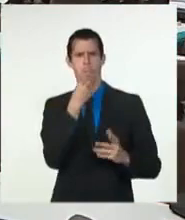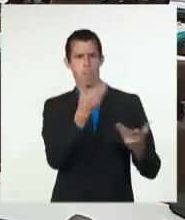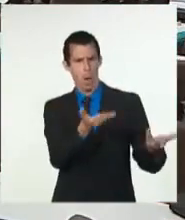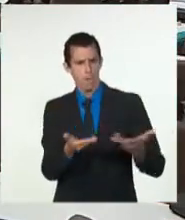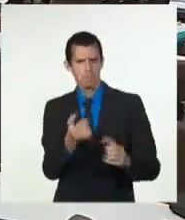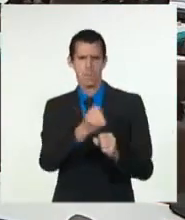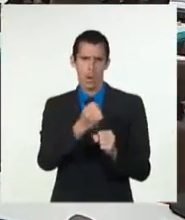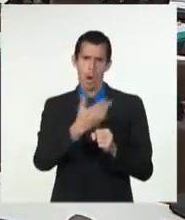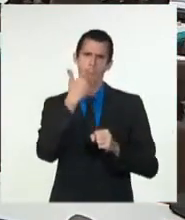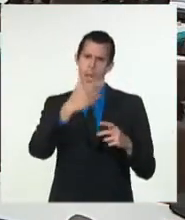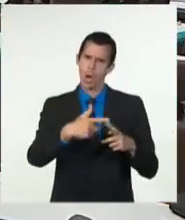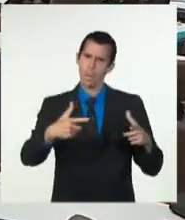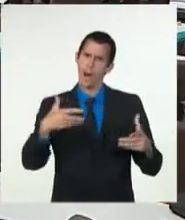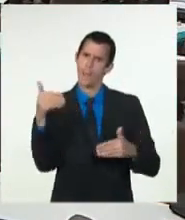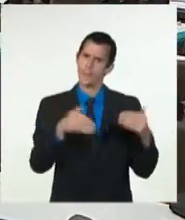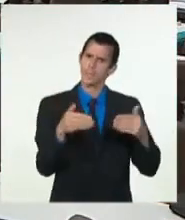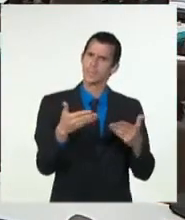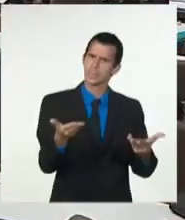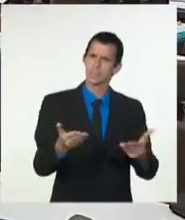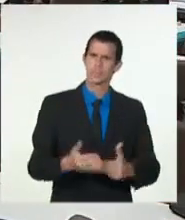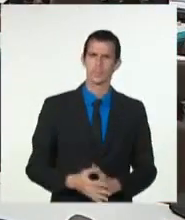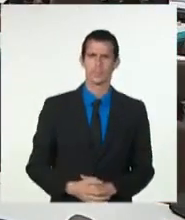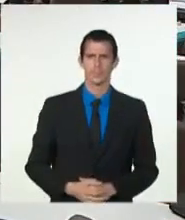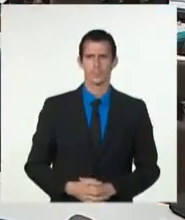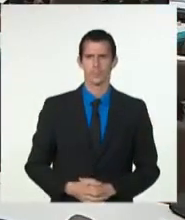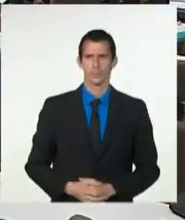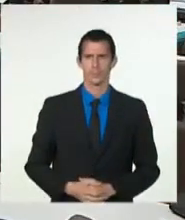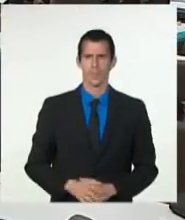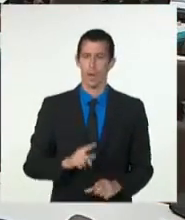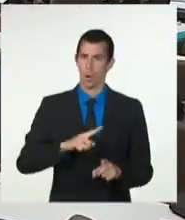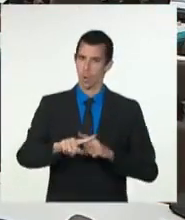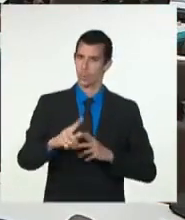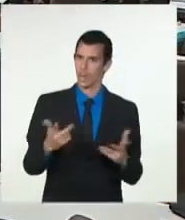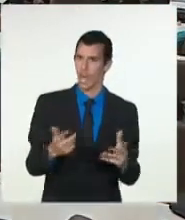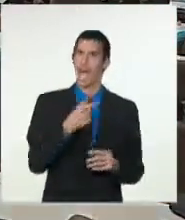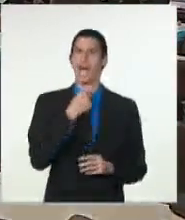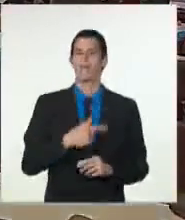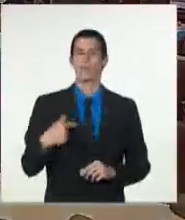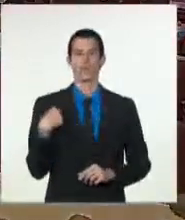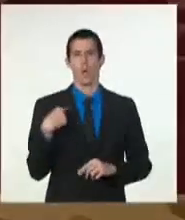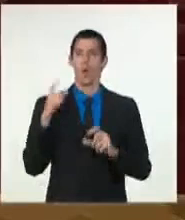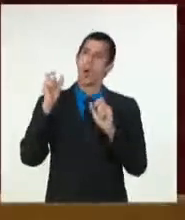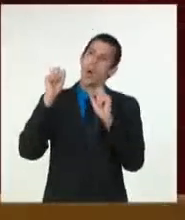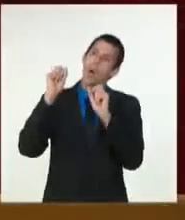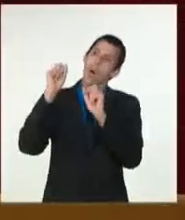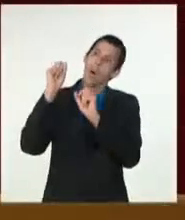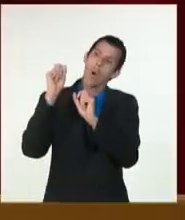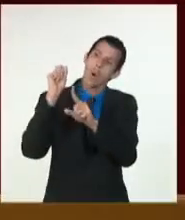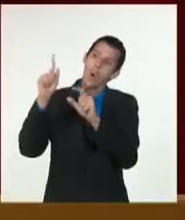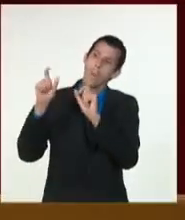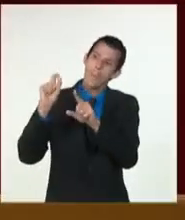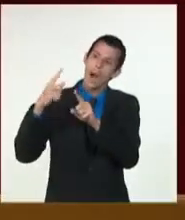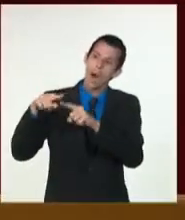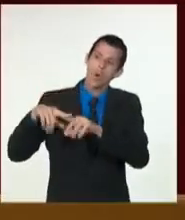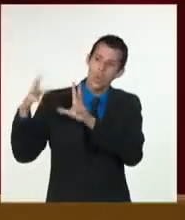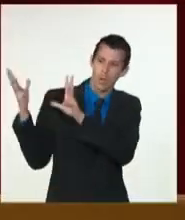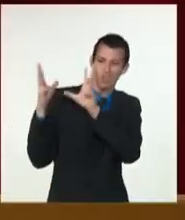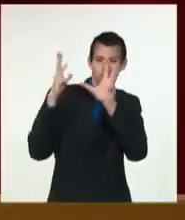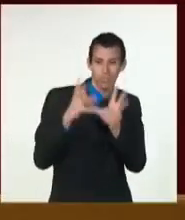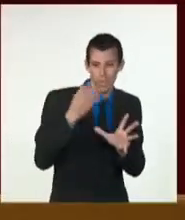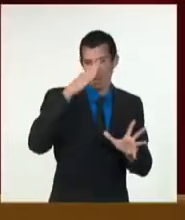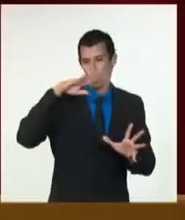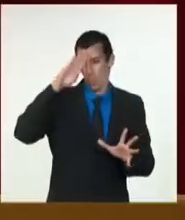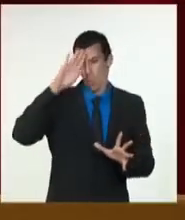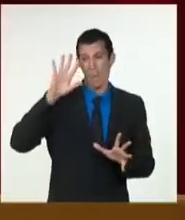nacionales, generando ahorros en la contratación de materias primas y productos intermedios en línea con la estrategia de